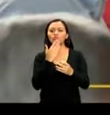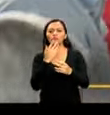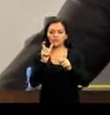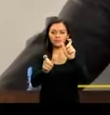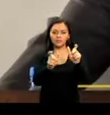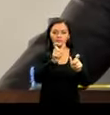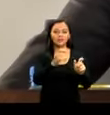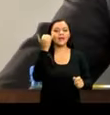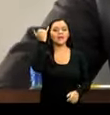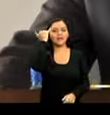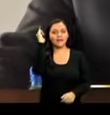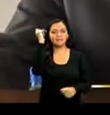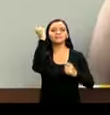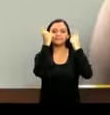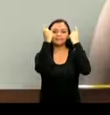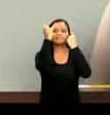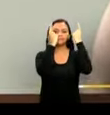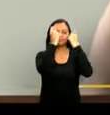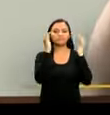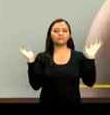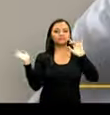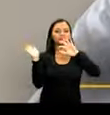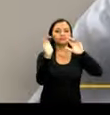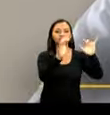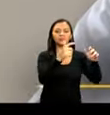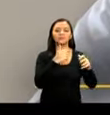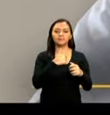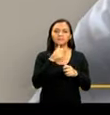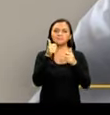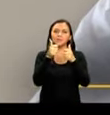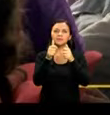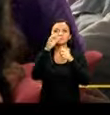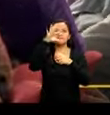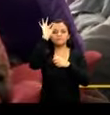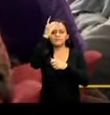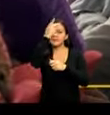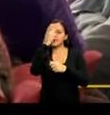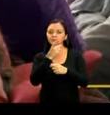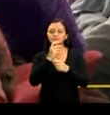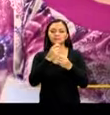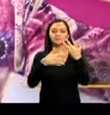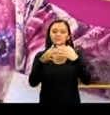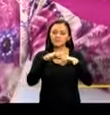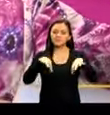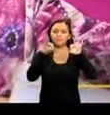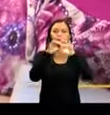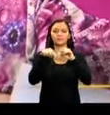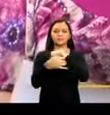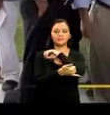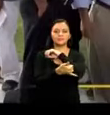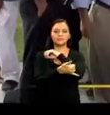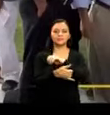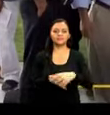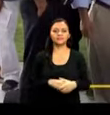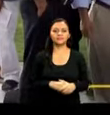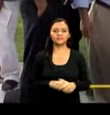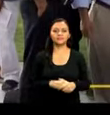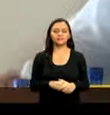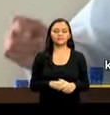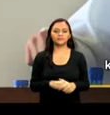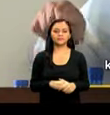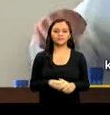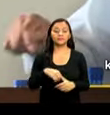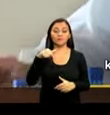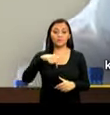primera mano a las y los ciudadanos, quienes acudieron masivamente para ser partícipes de la toma de decisiones trascendentales para el país.